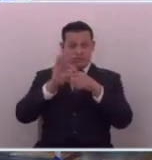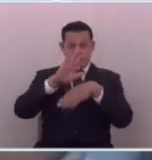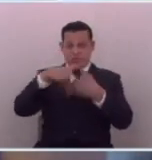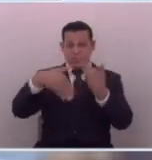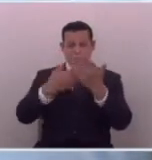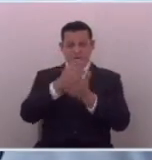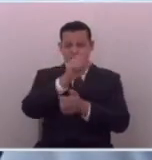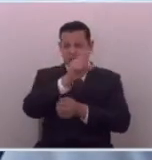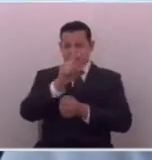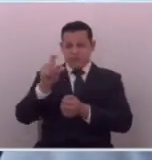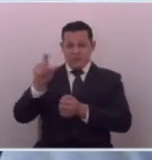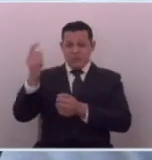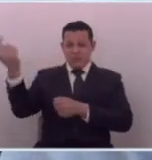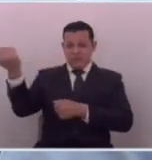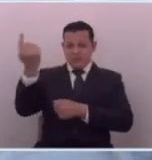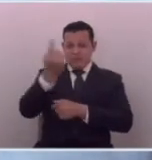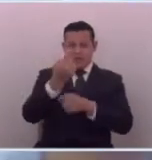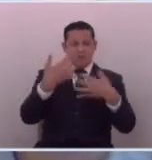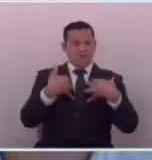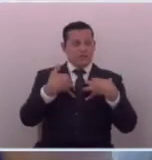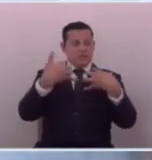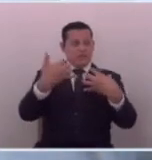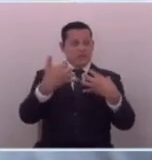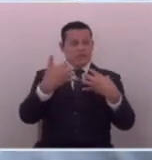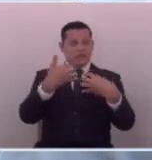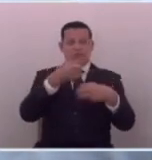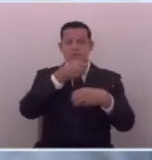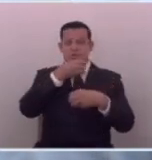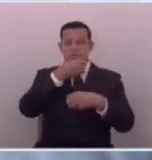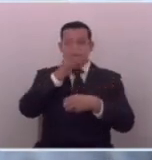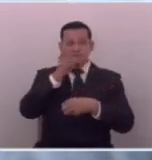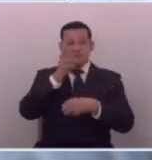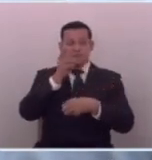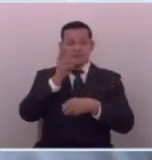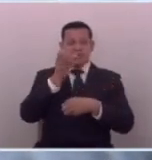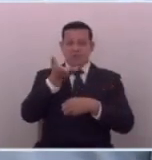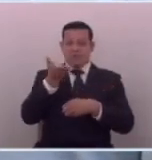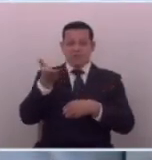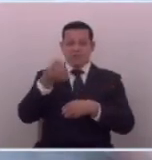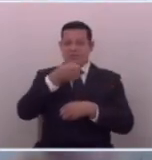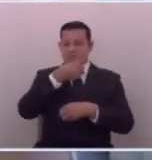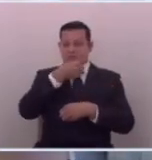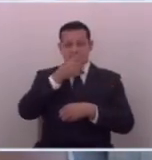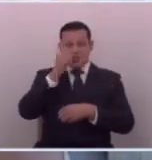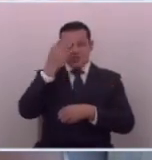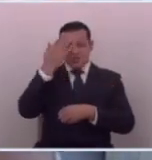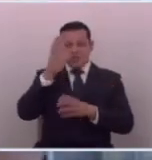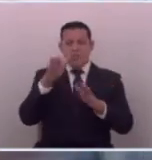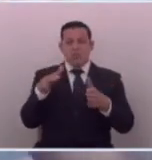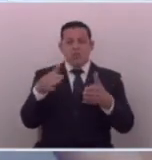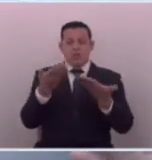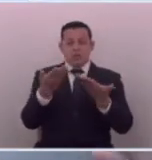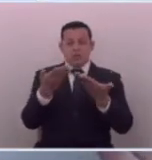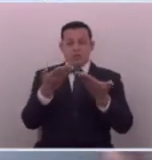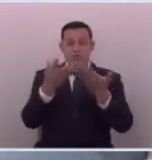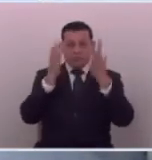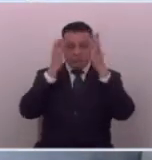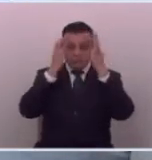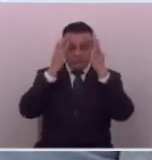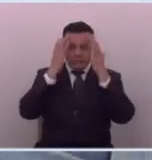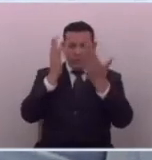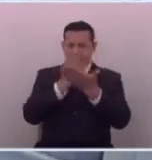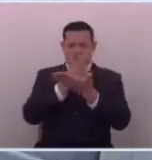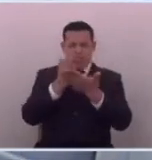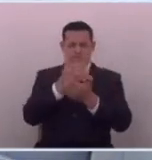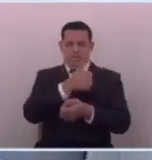las semanas vienen a este pleno y hacen referencia a lo mismo no sé por qué están nerviosos si el que